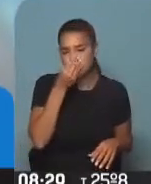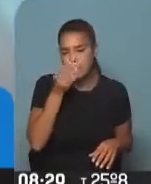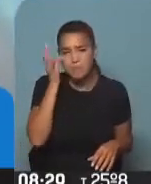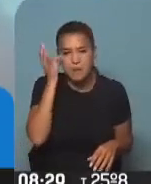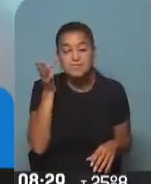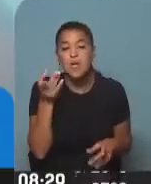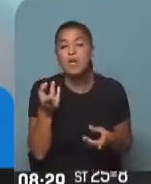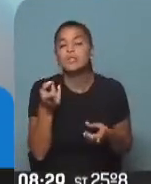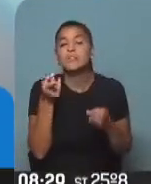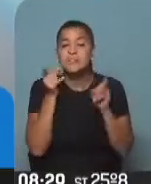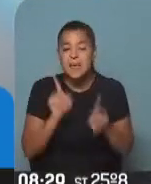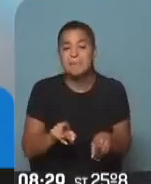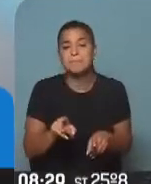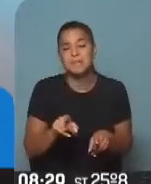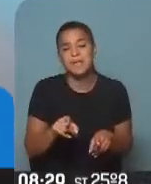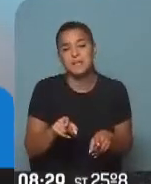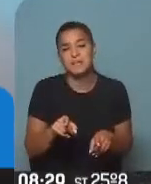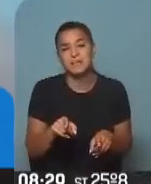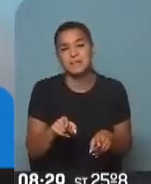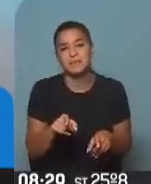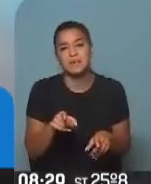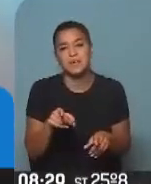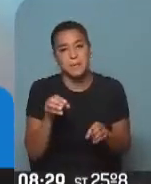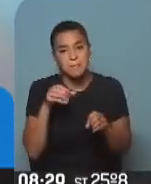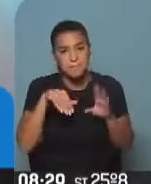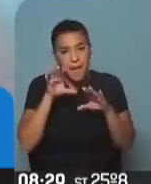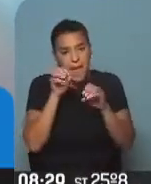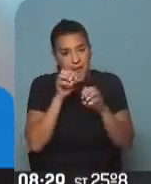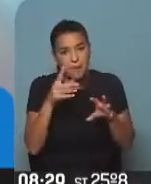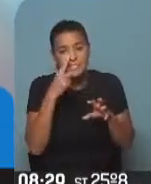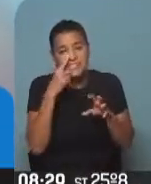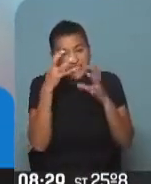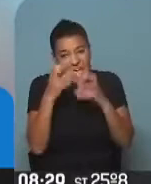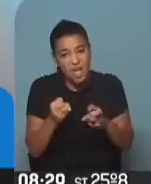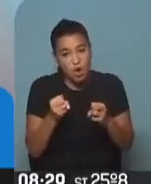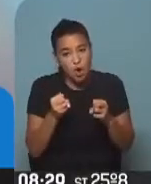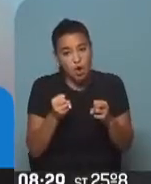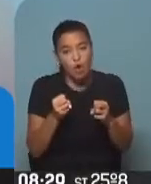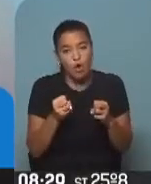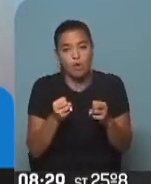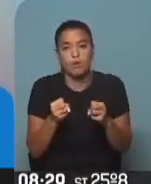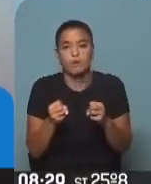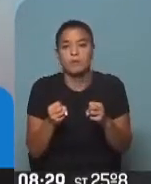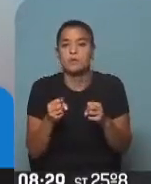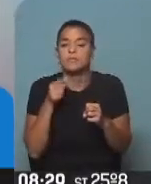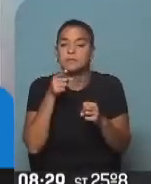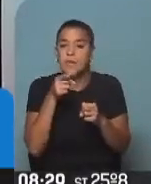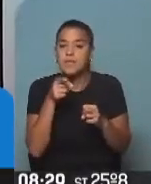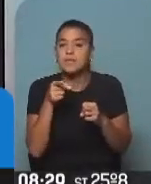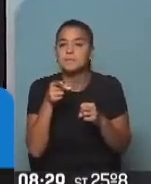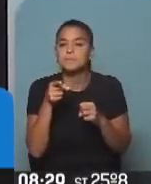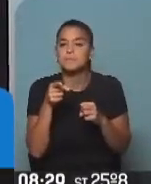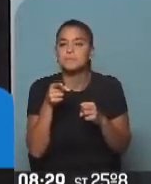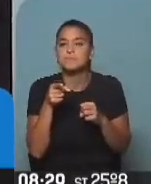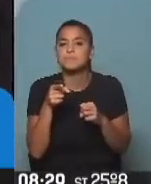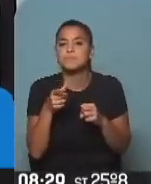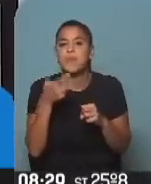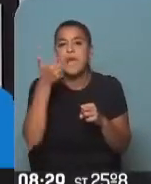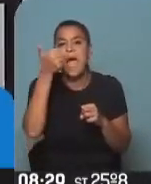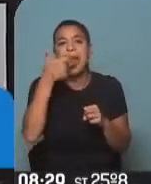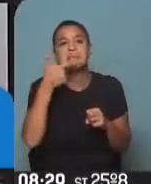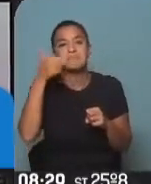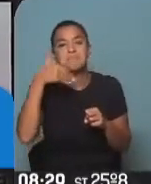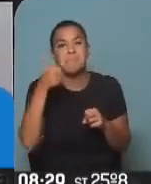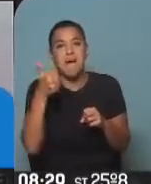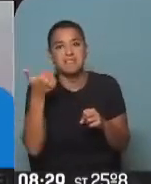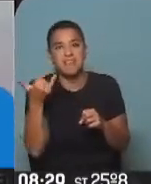puede producir casos más graves, esa sequedad de mucosa, y reagudizar no solo los pacientes asmáticos,